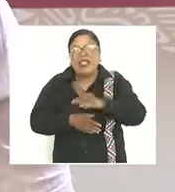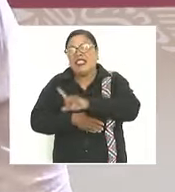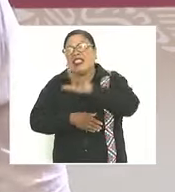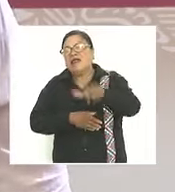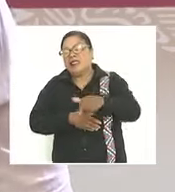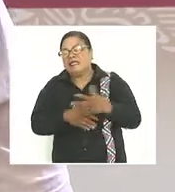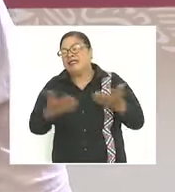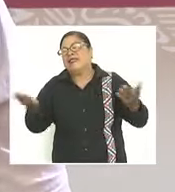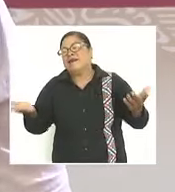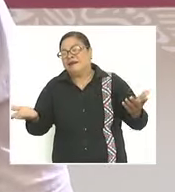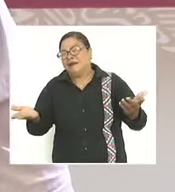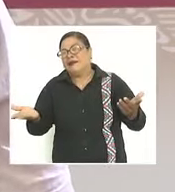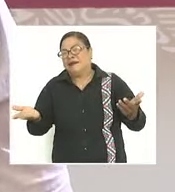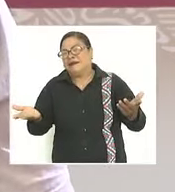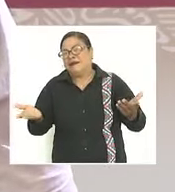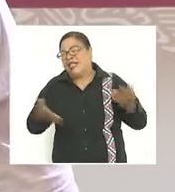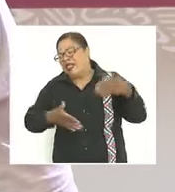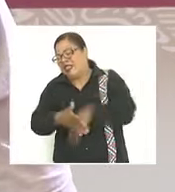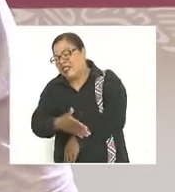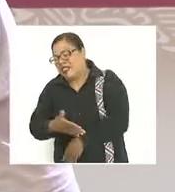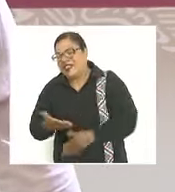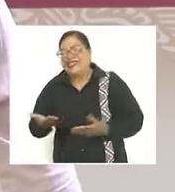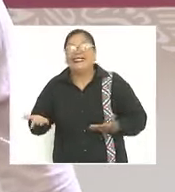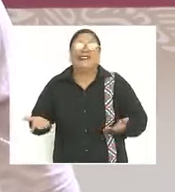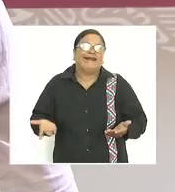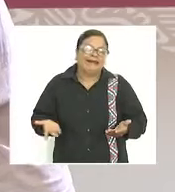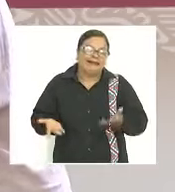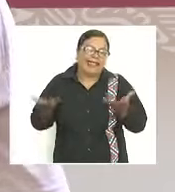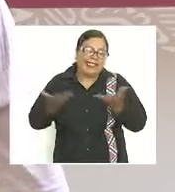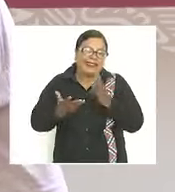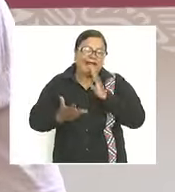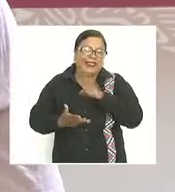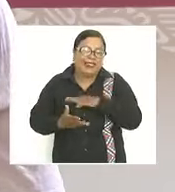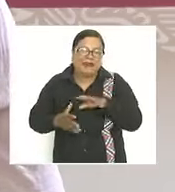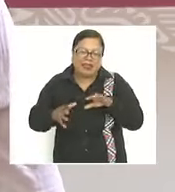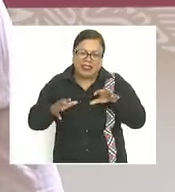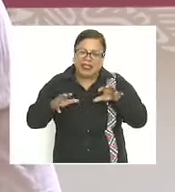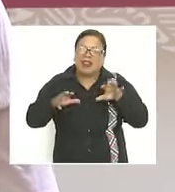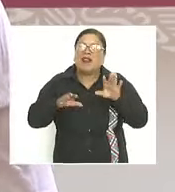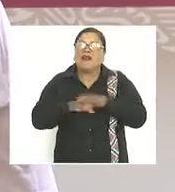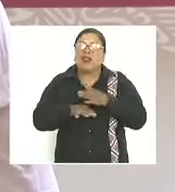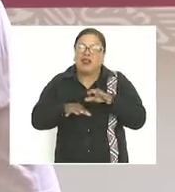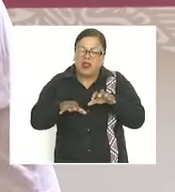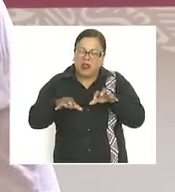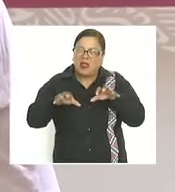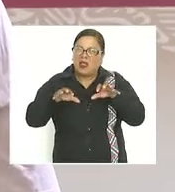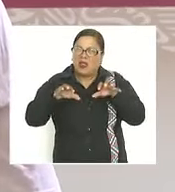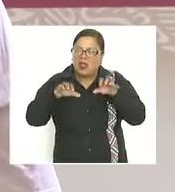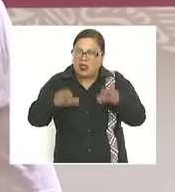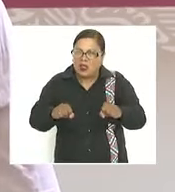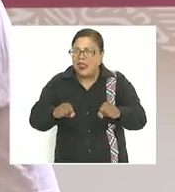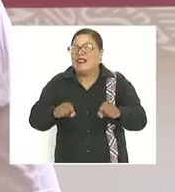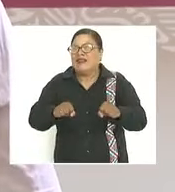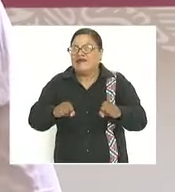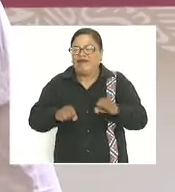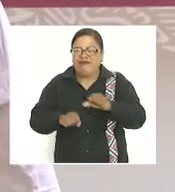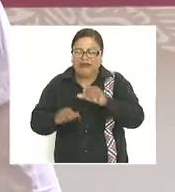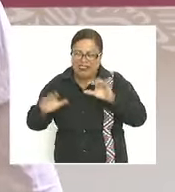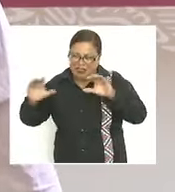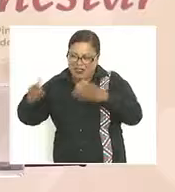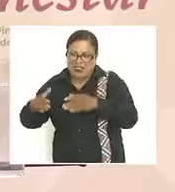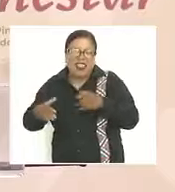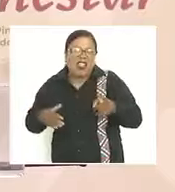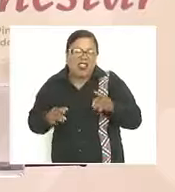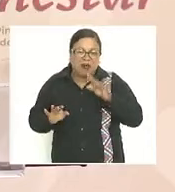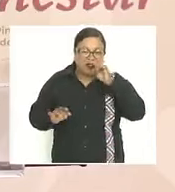se echó a perder porque lo agarraron en los brazos los conservadores y se volvió